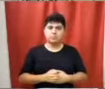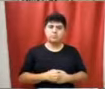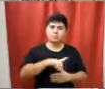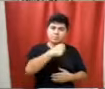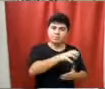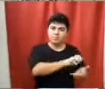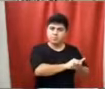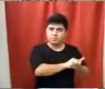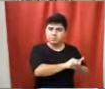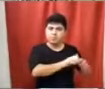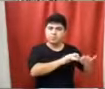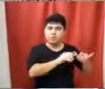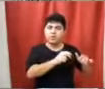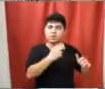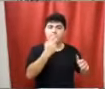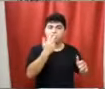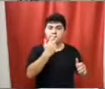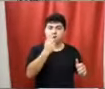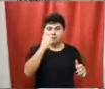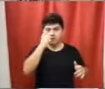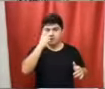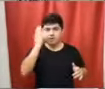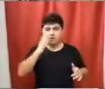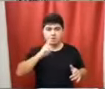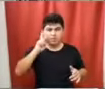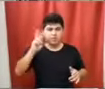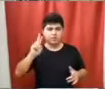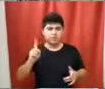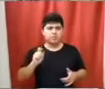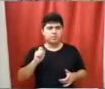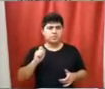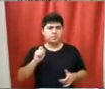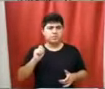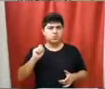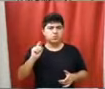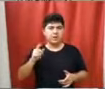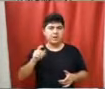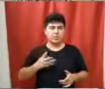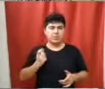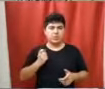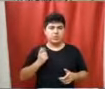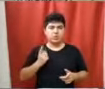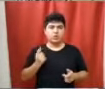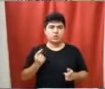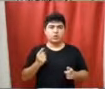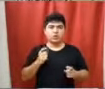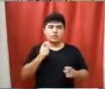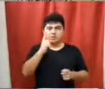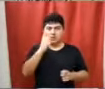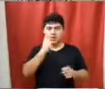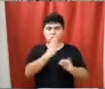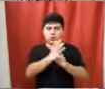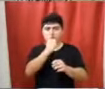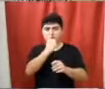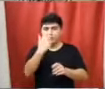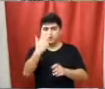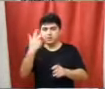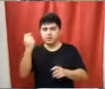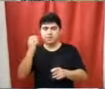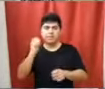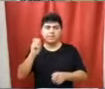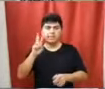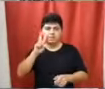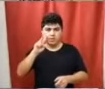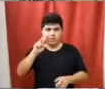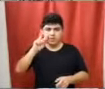reserva es el expediente número 320 barra 2022 de la directora de la Escuela número 133, Viviana Lombardo,